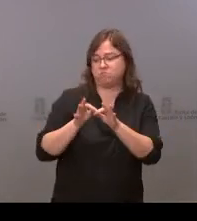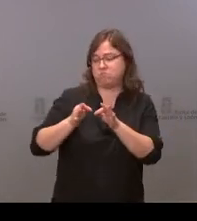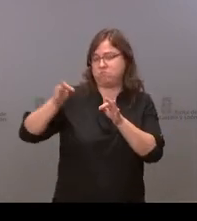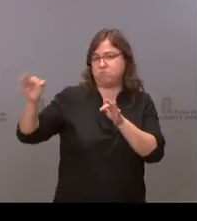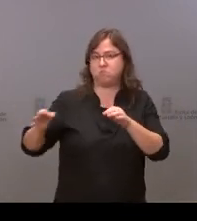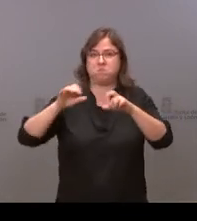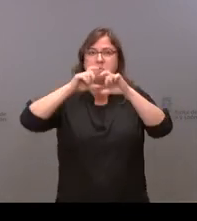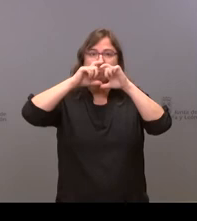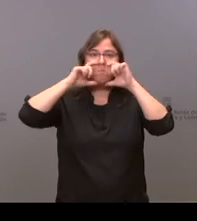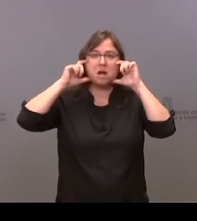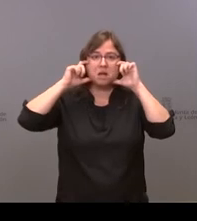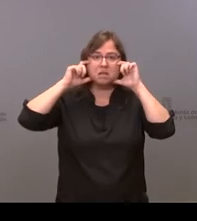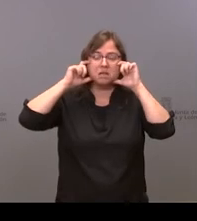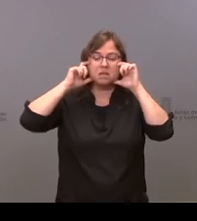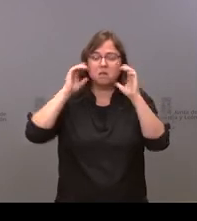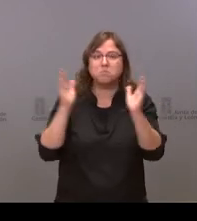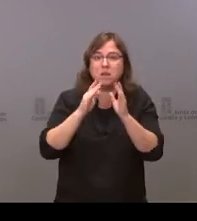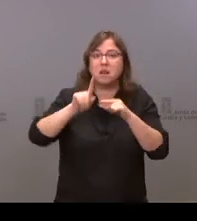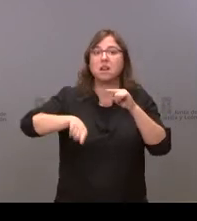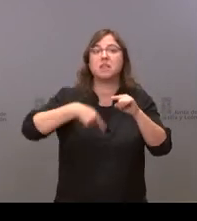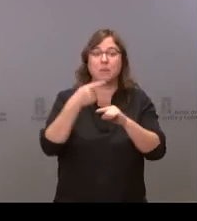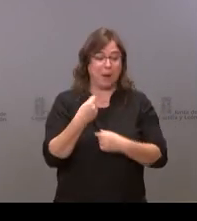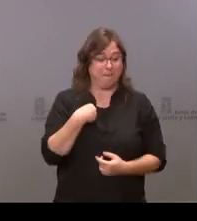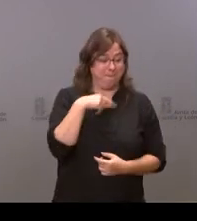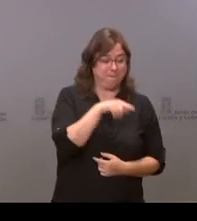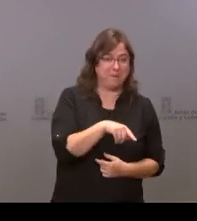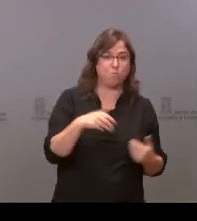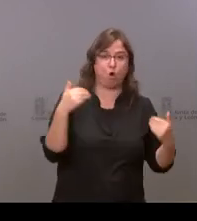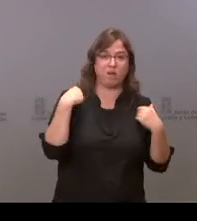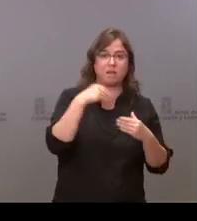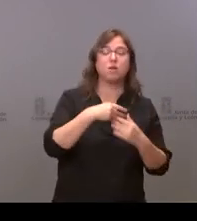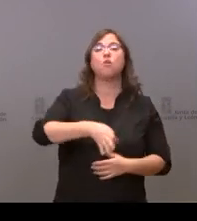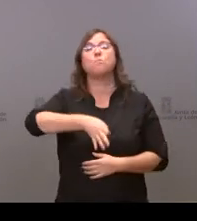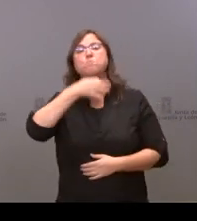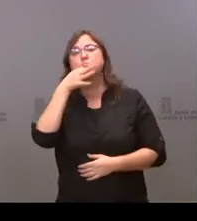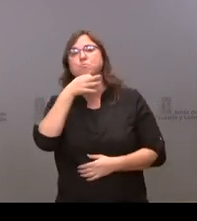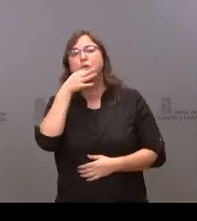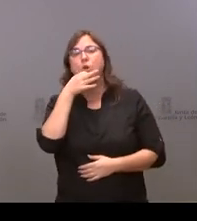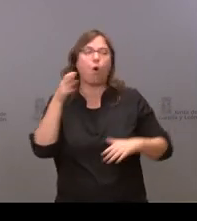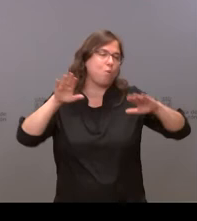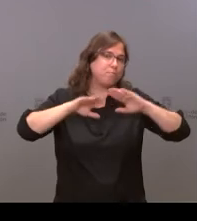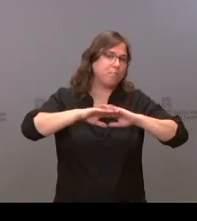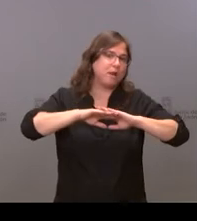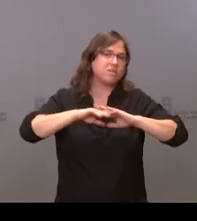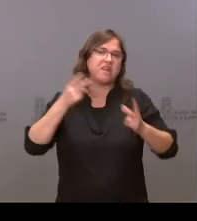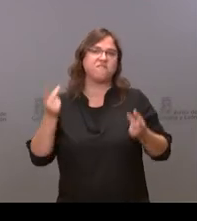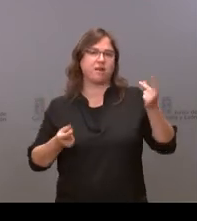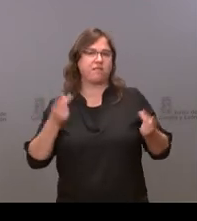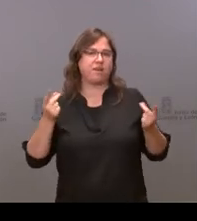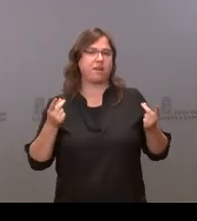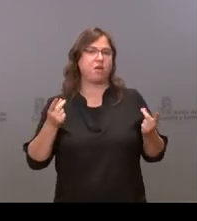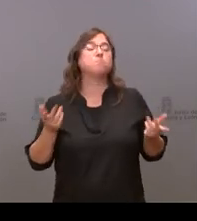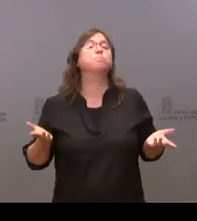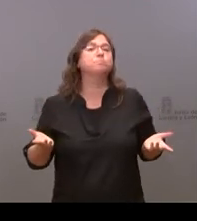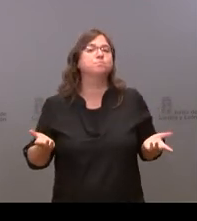mascarilla aforo reducido y luego esas mismas personas estén por la tarde o por la noche en una verbena o un disco bar